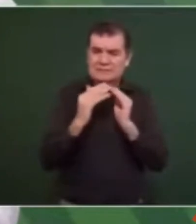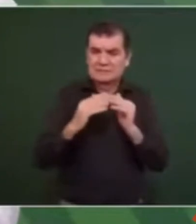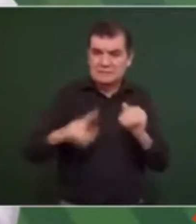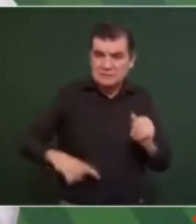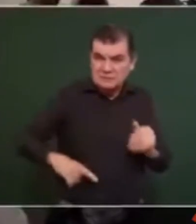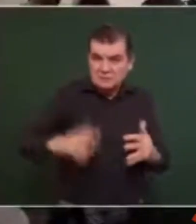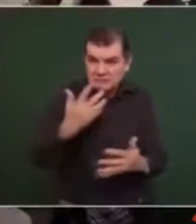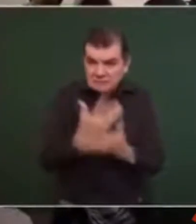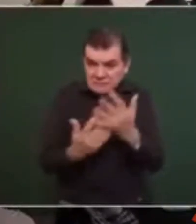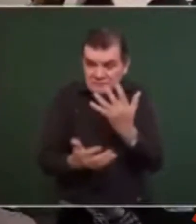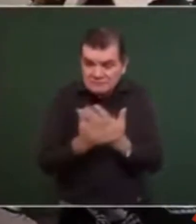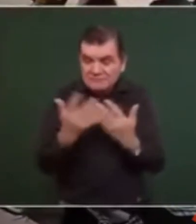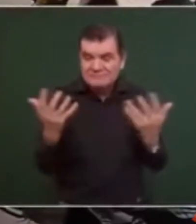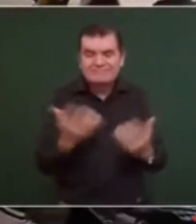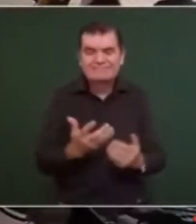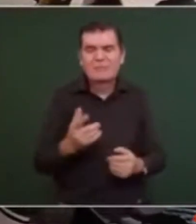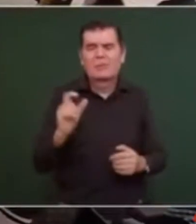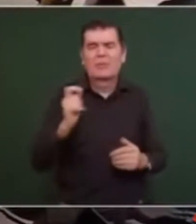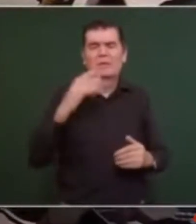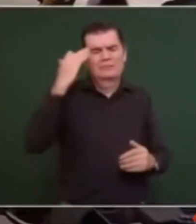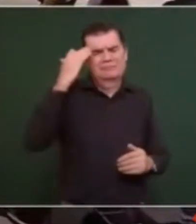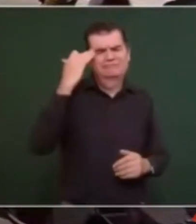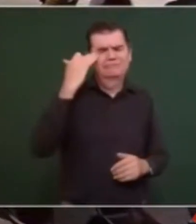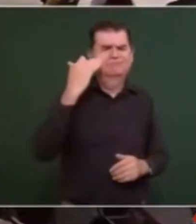cuando terminamos.